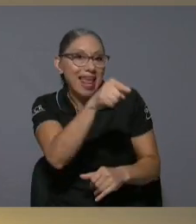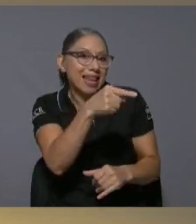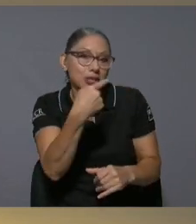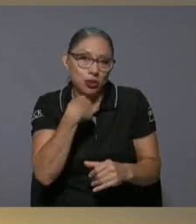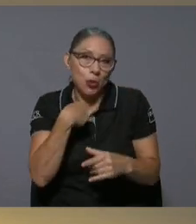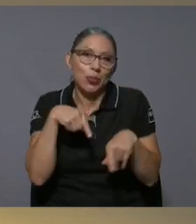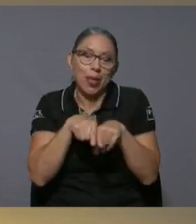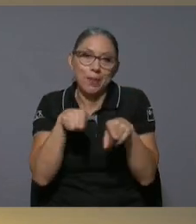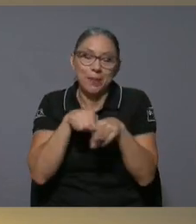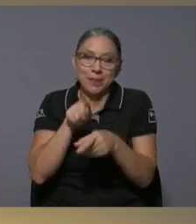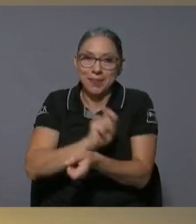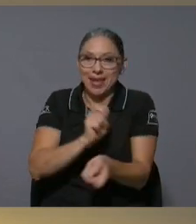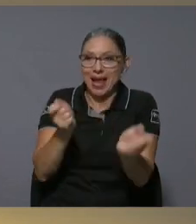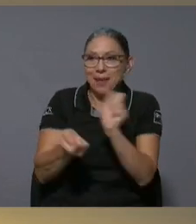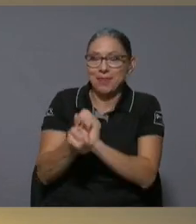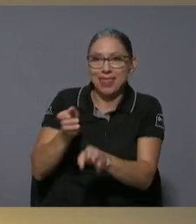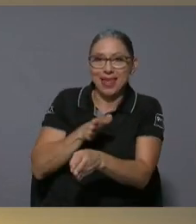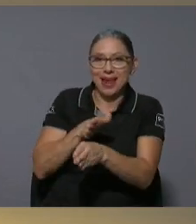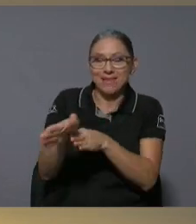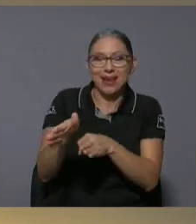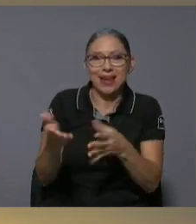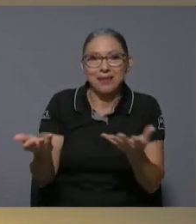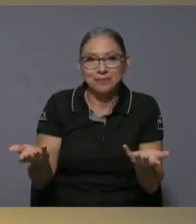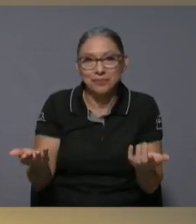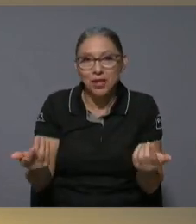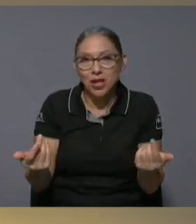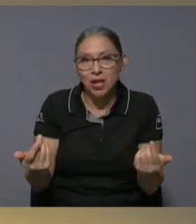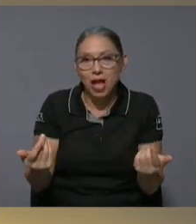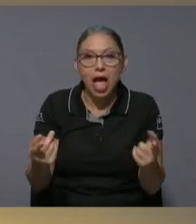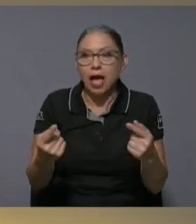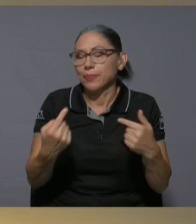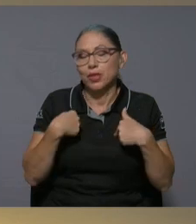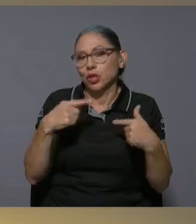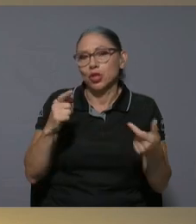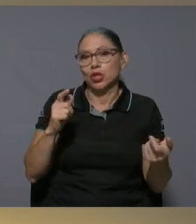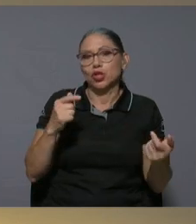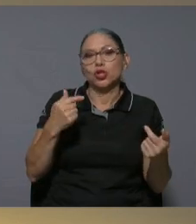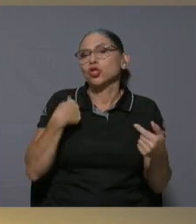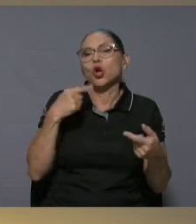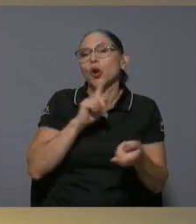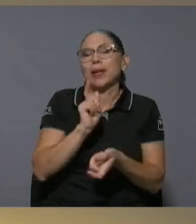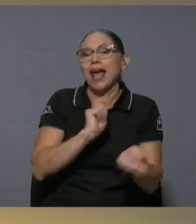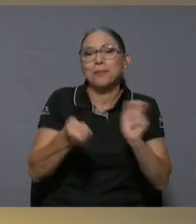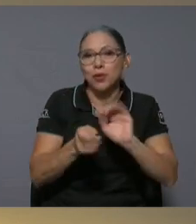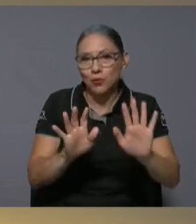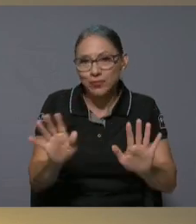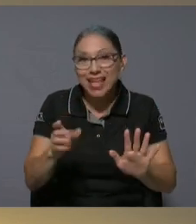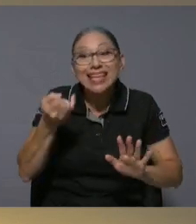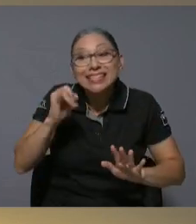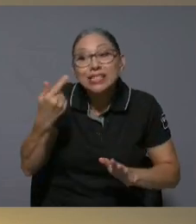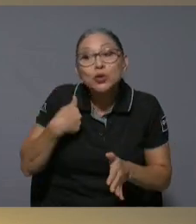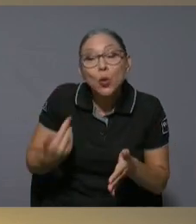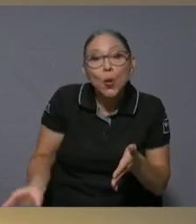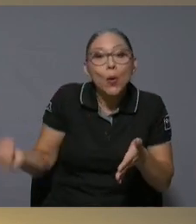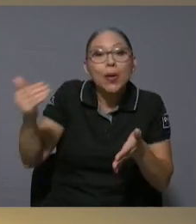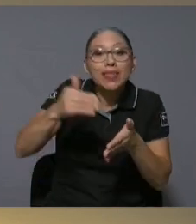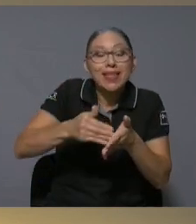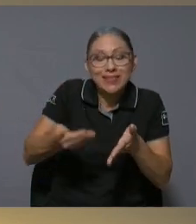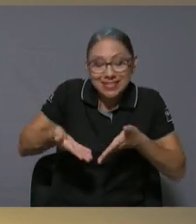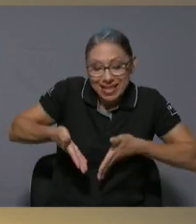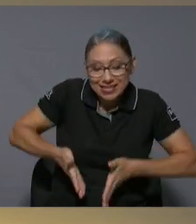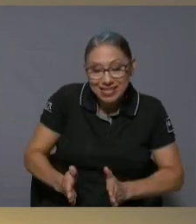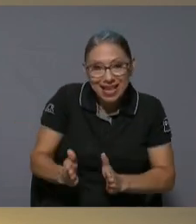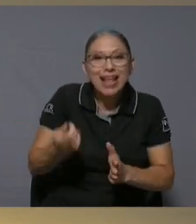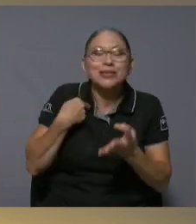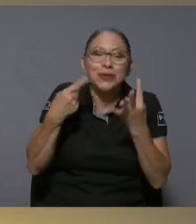no se cambia yo no me cambio si volvieran a hacer trataría de hacer exactamente lo mismo